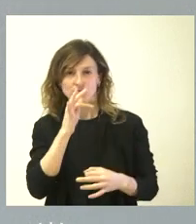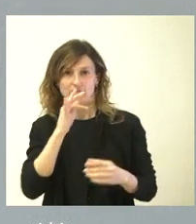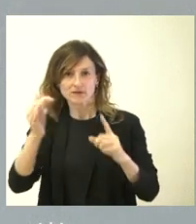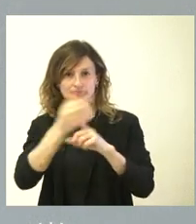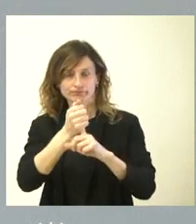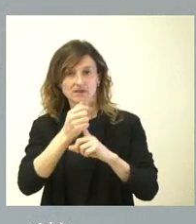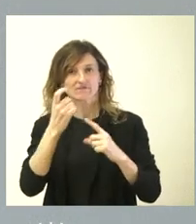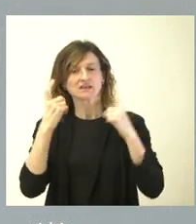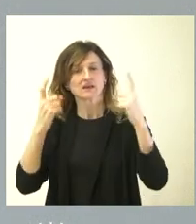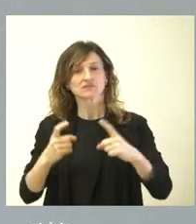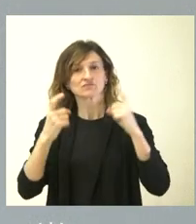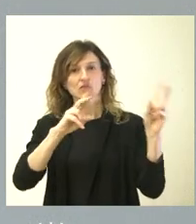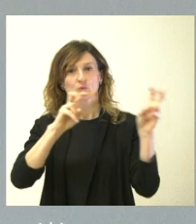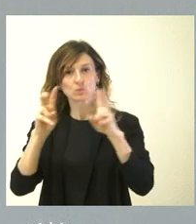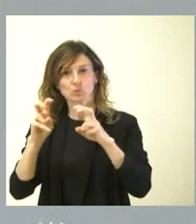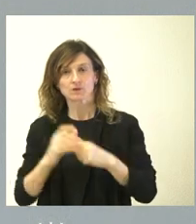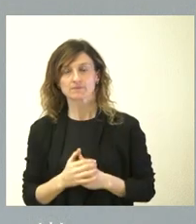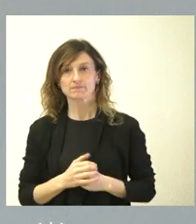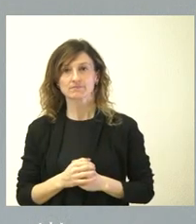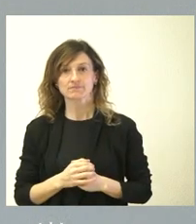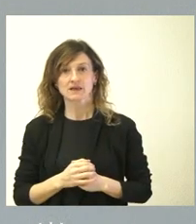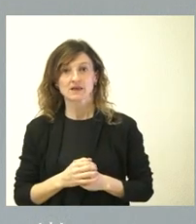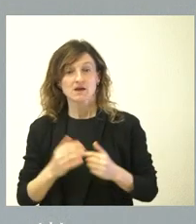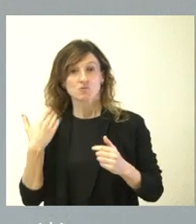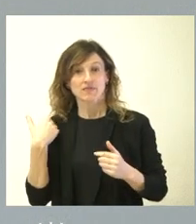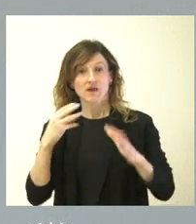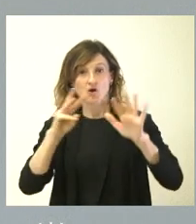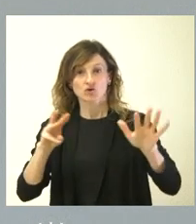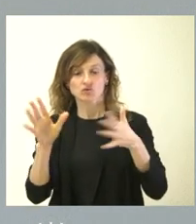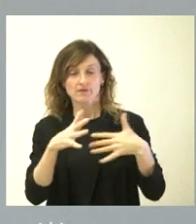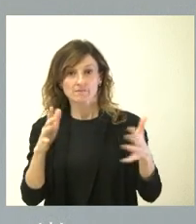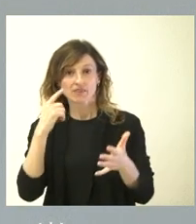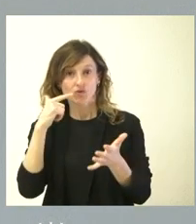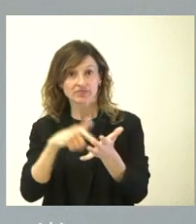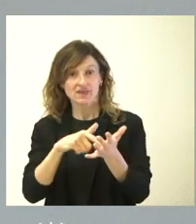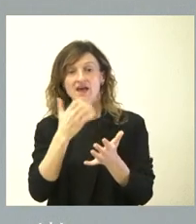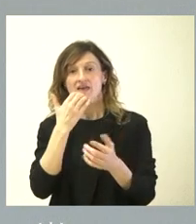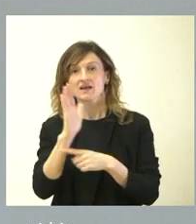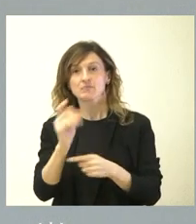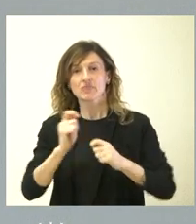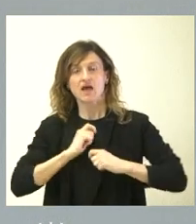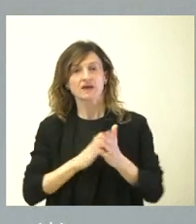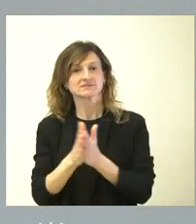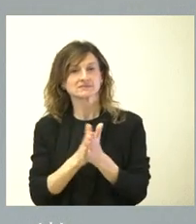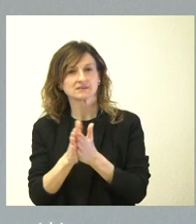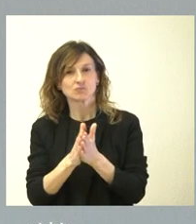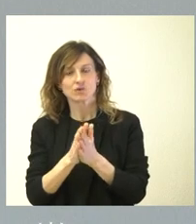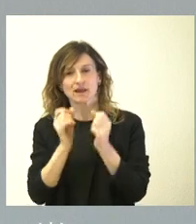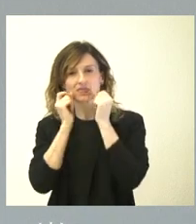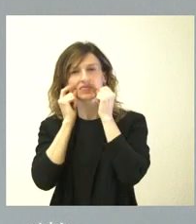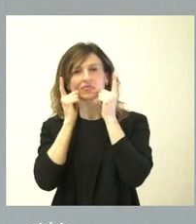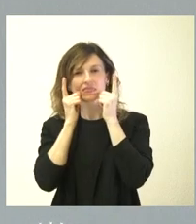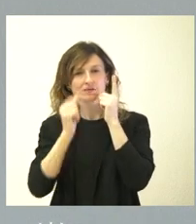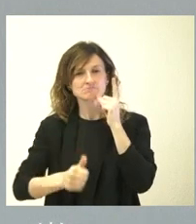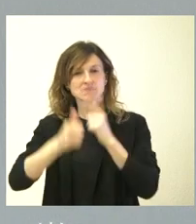nuevos esfuerzos y que quizá días como el 8 de marzo nos sirve a todos de estímulo para ser conscientes todavía